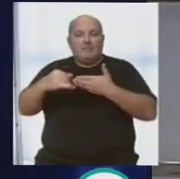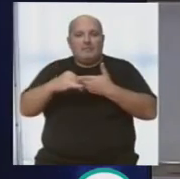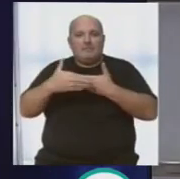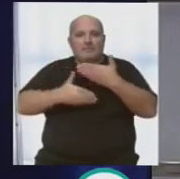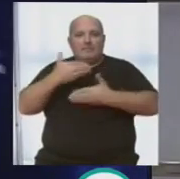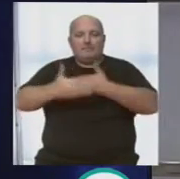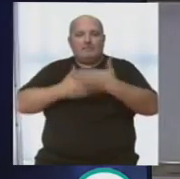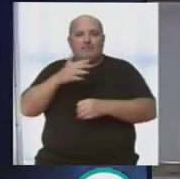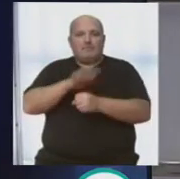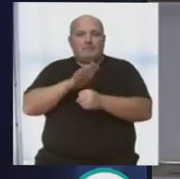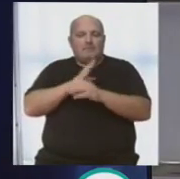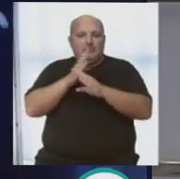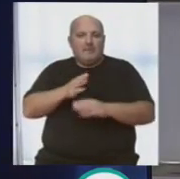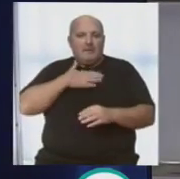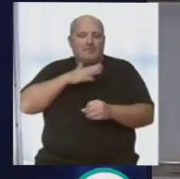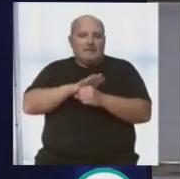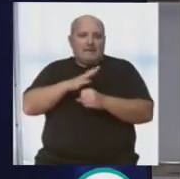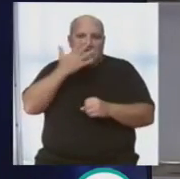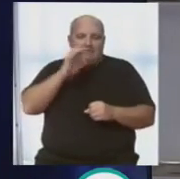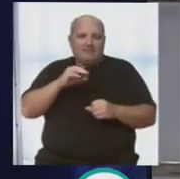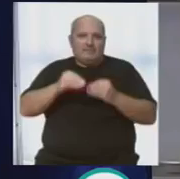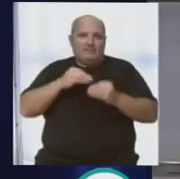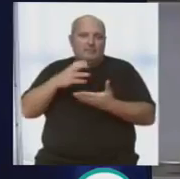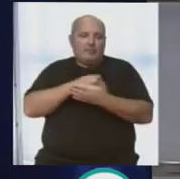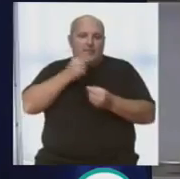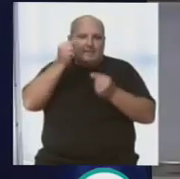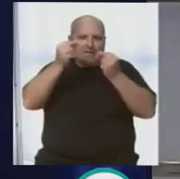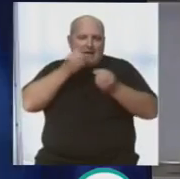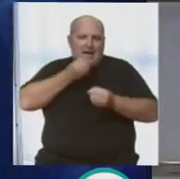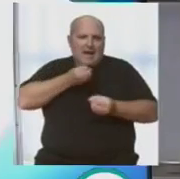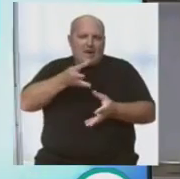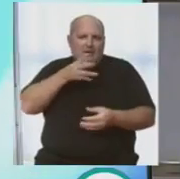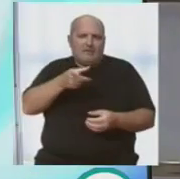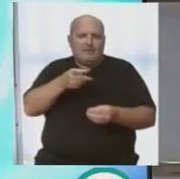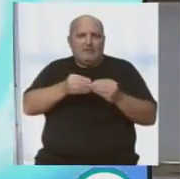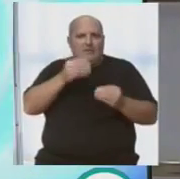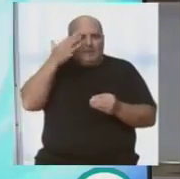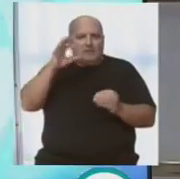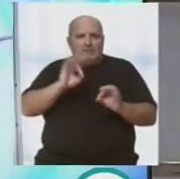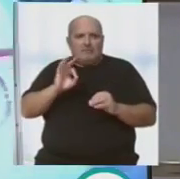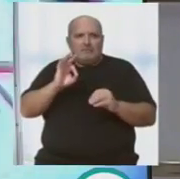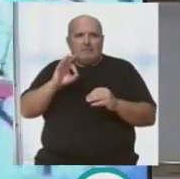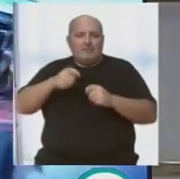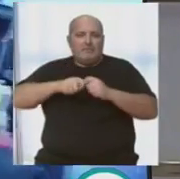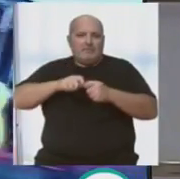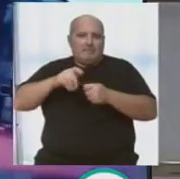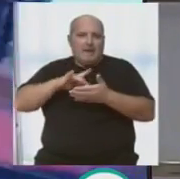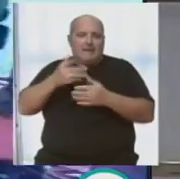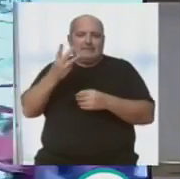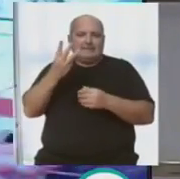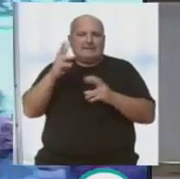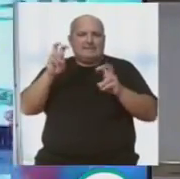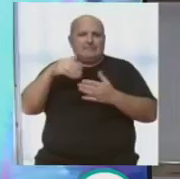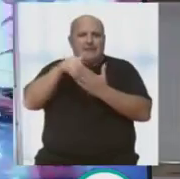de los martes de carnaval. Le vamos a contar todos los detalles en un ratito porque están todas las entradas a la venta para tres